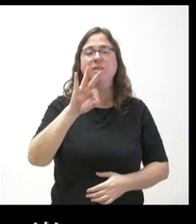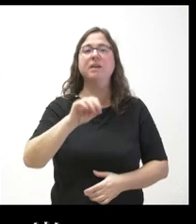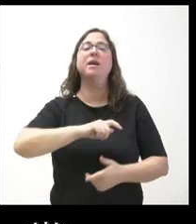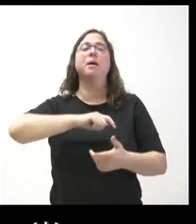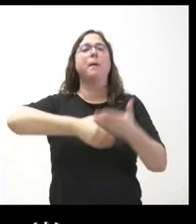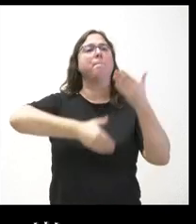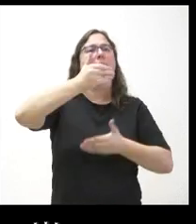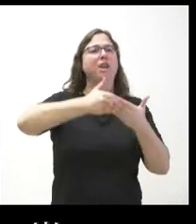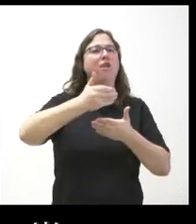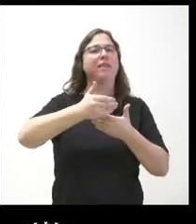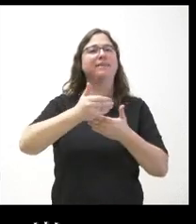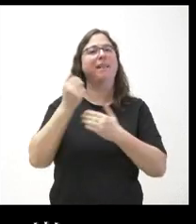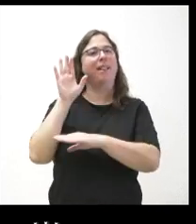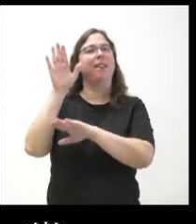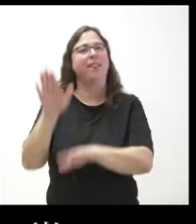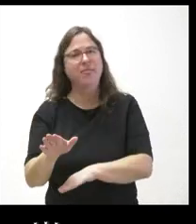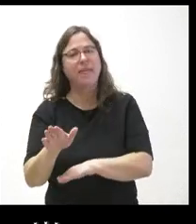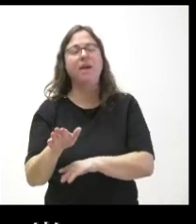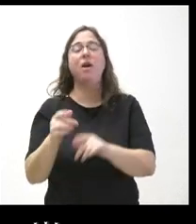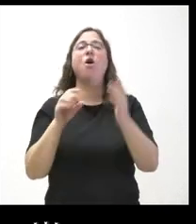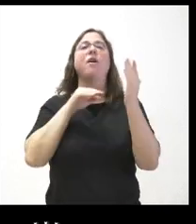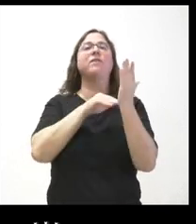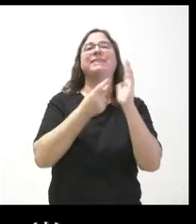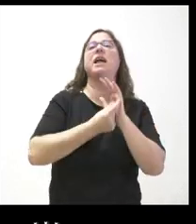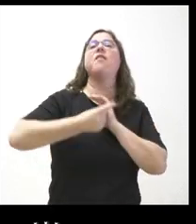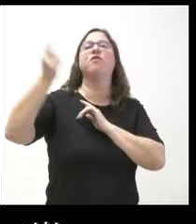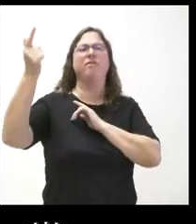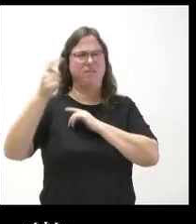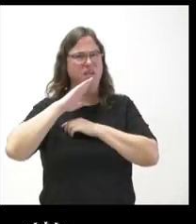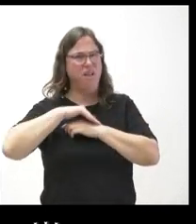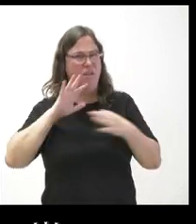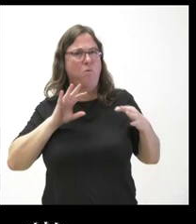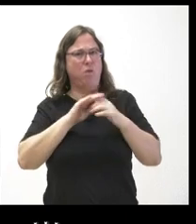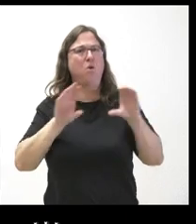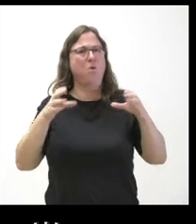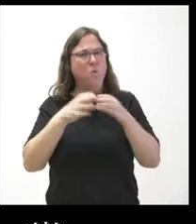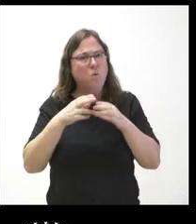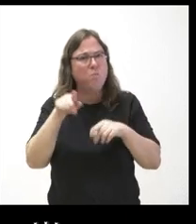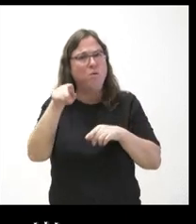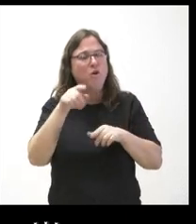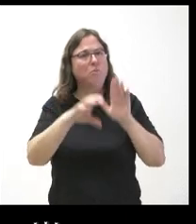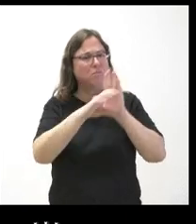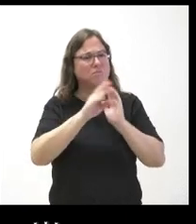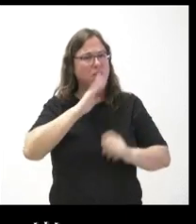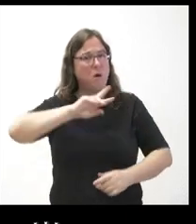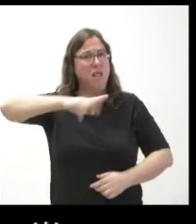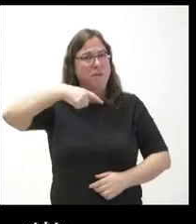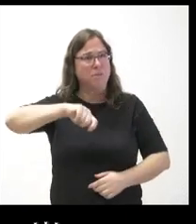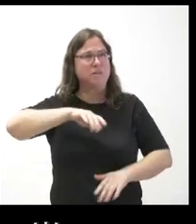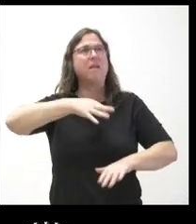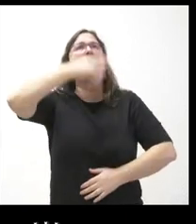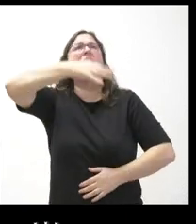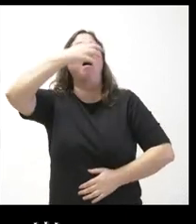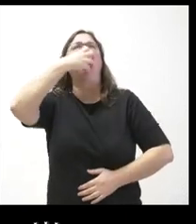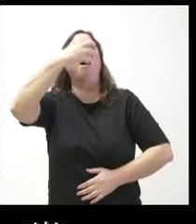golpistas y esas lecheras a la frontera. Yo no sé si es propio de un partido constitucionalista y de un gobierno constitucionalista que el vicepresidente haga ese tipo de